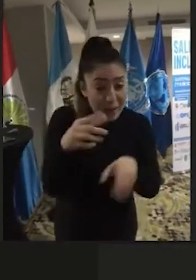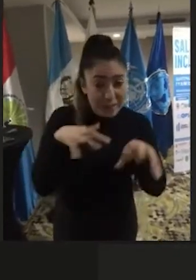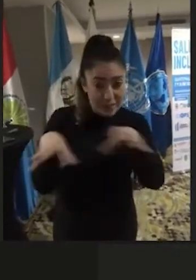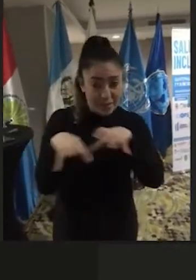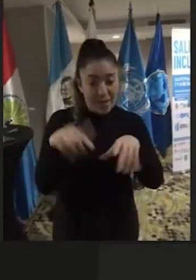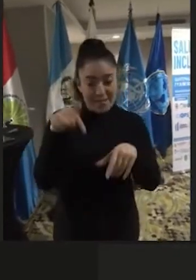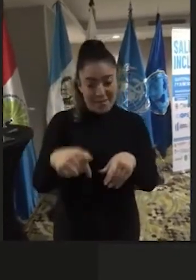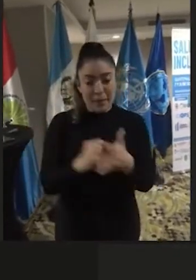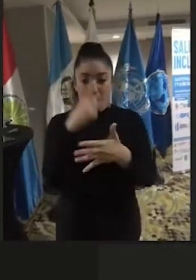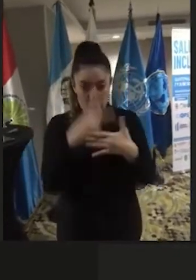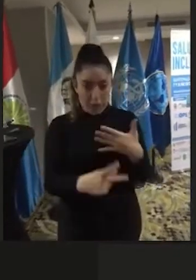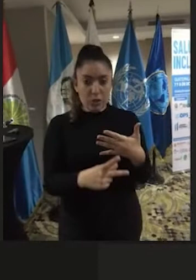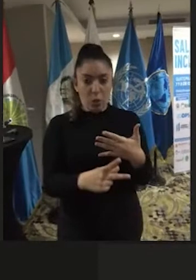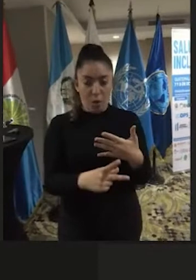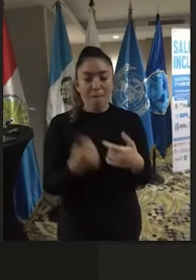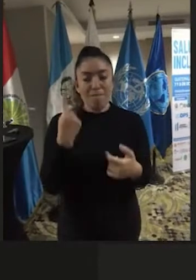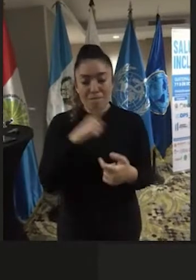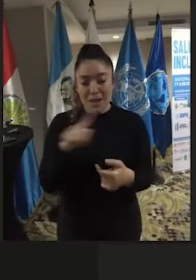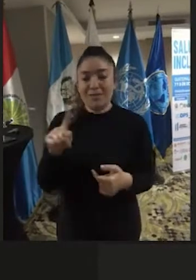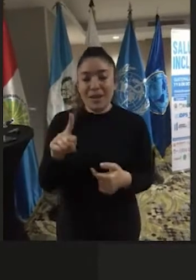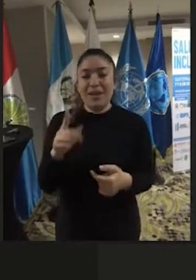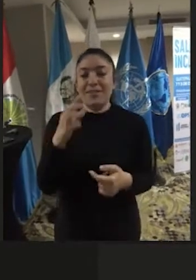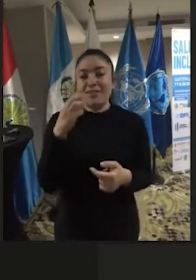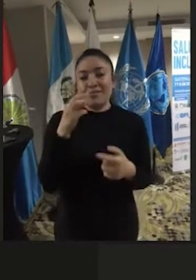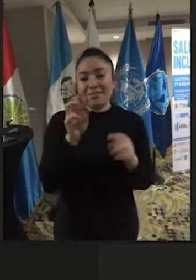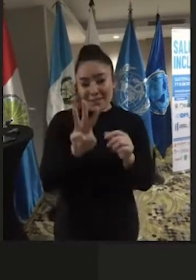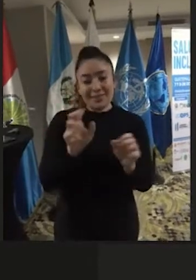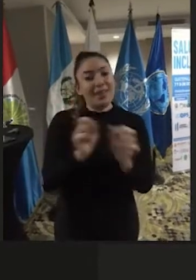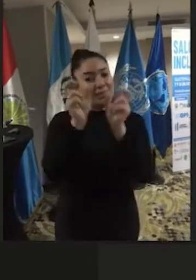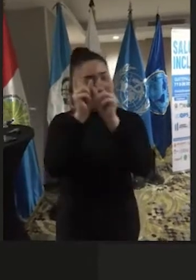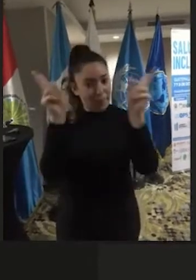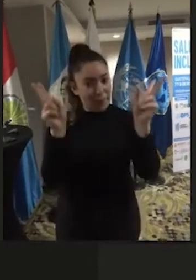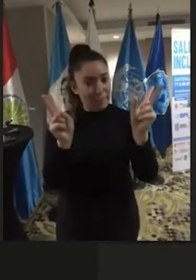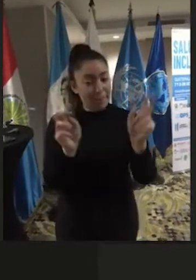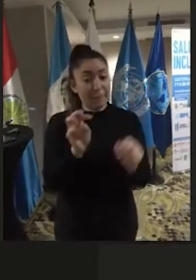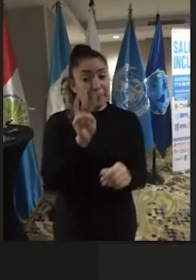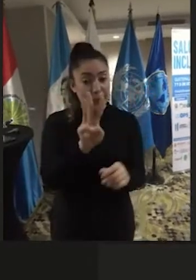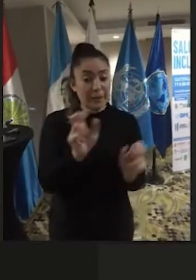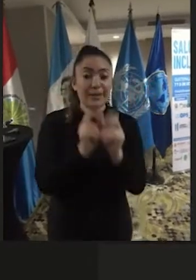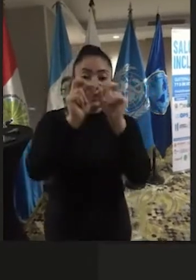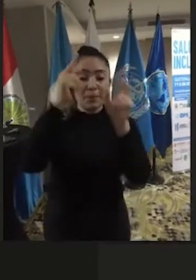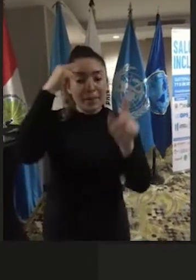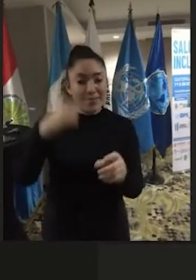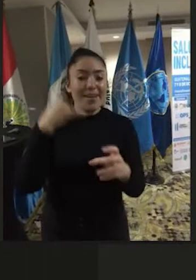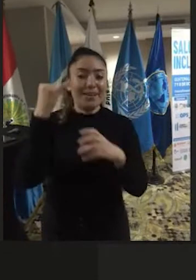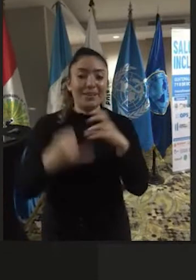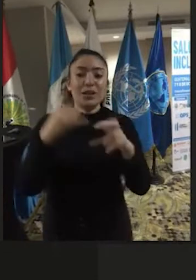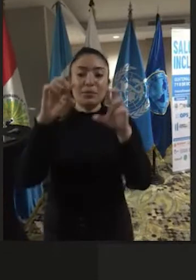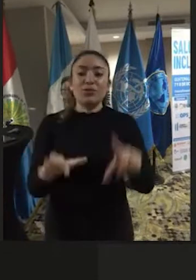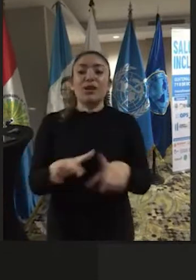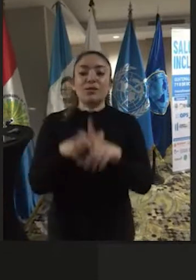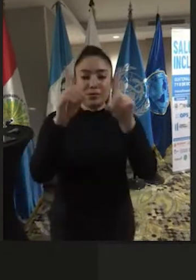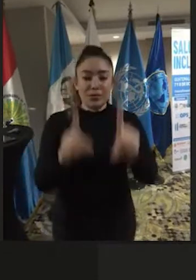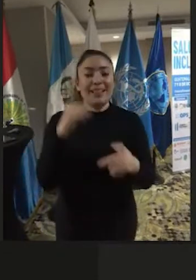este proyecto va a ser el 3 de diciembre, 3 de diciembre Día Internacional de las Personas con